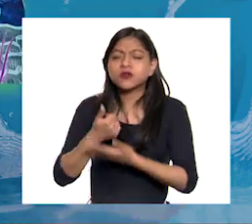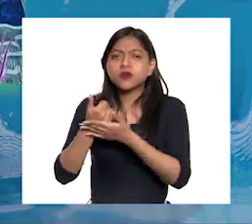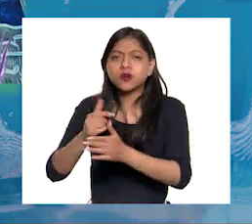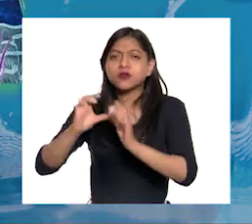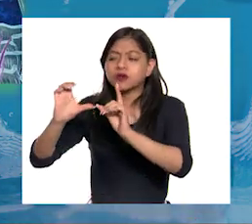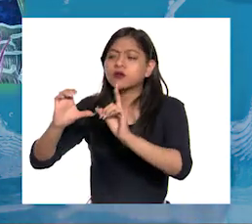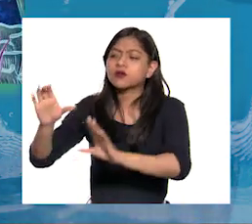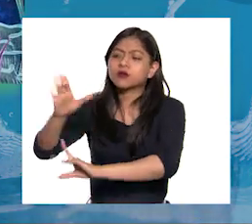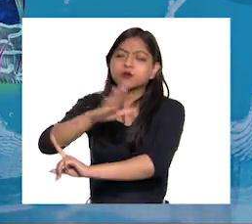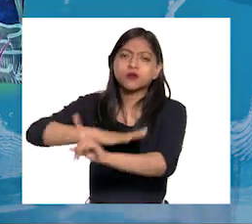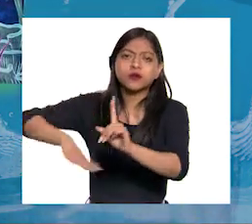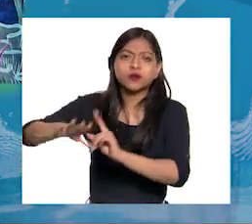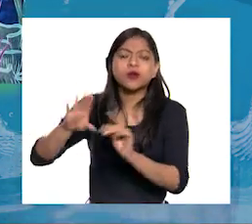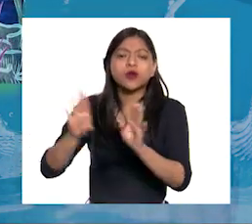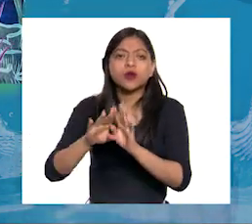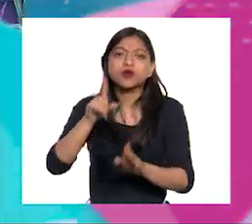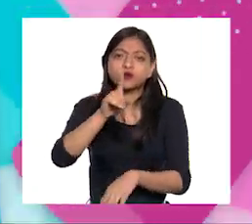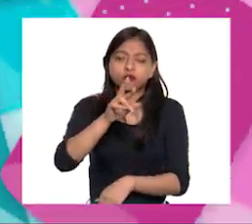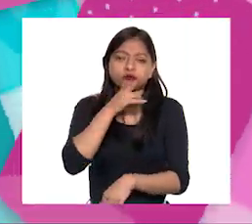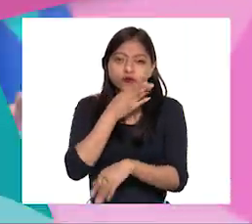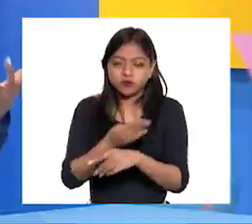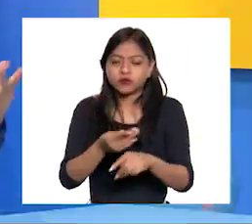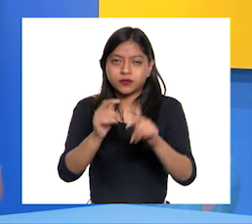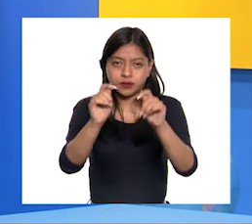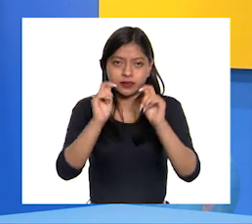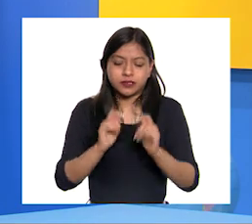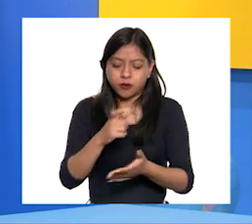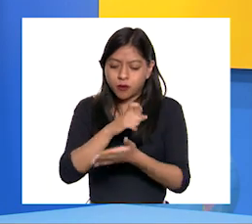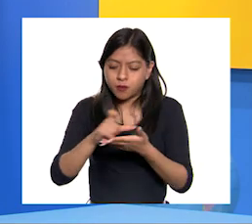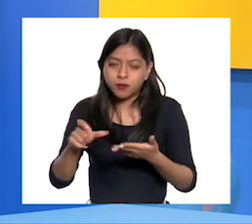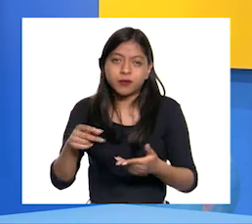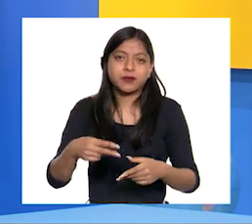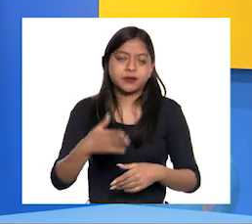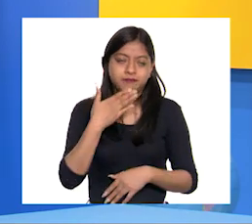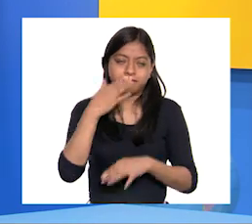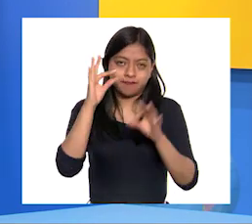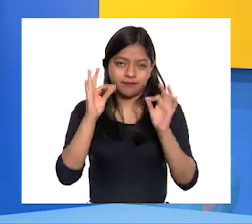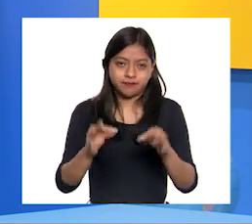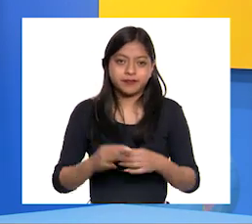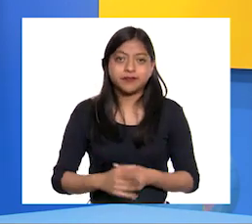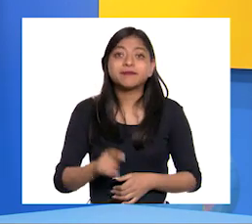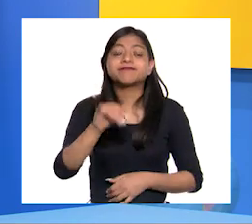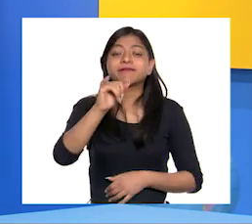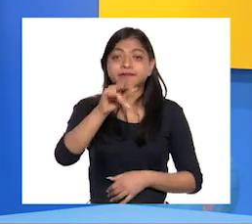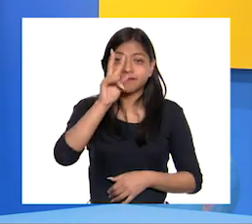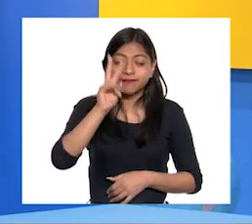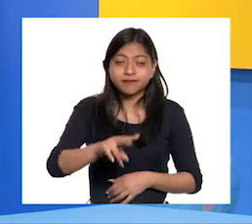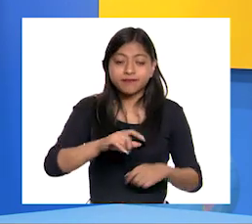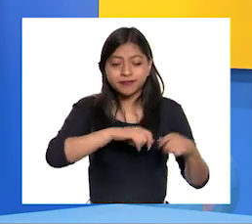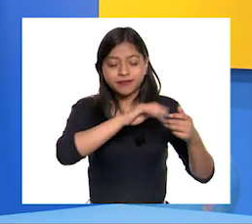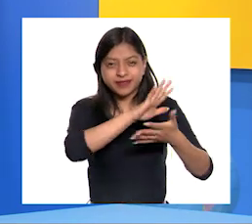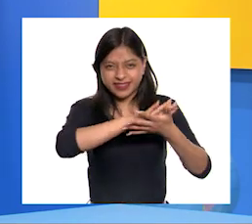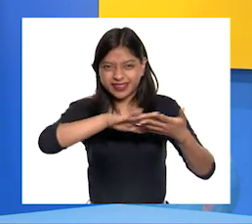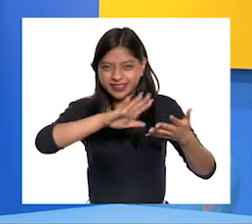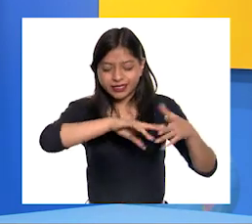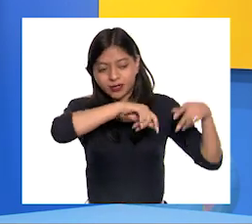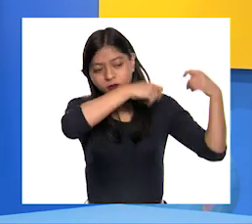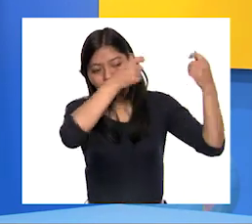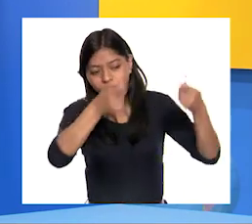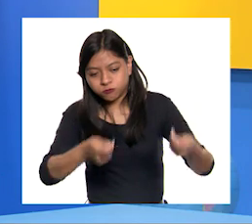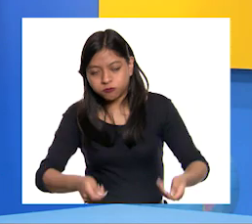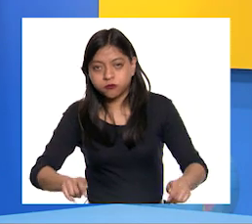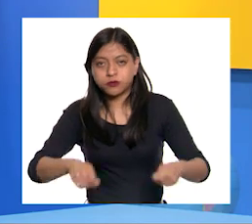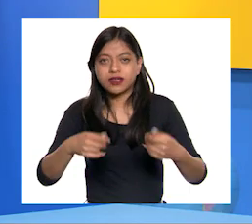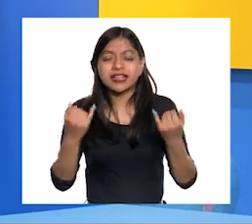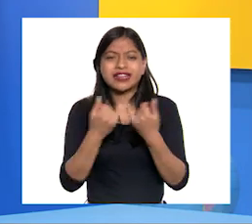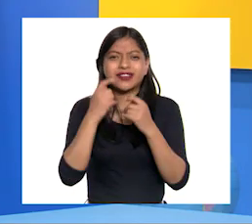y salud Si consumimos responsablemente Uy maestra, la pesca ocasiona pérdida de la biodiversidad Pero, ¿cómo se